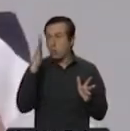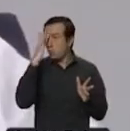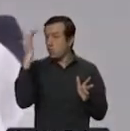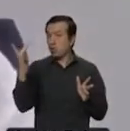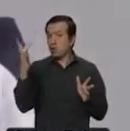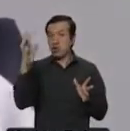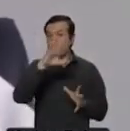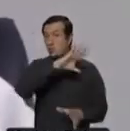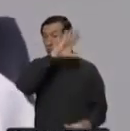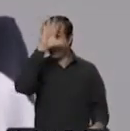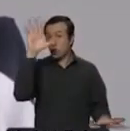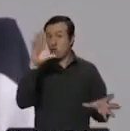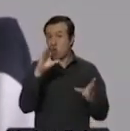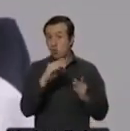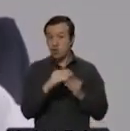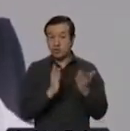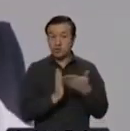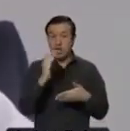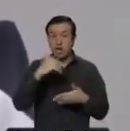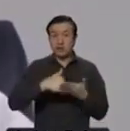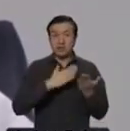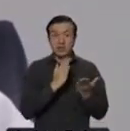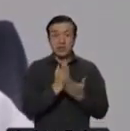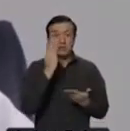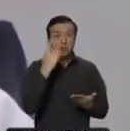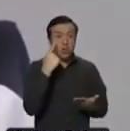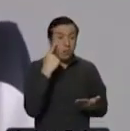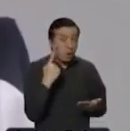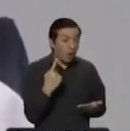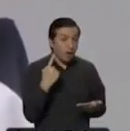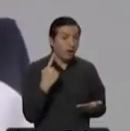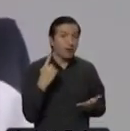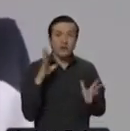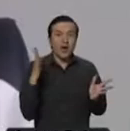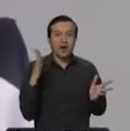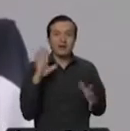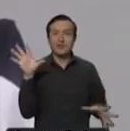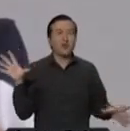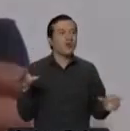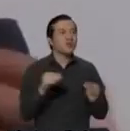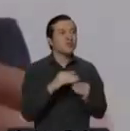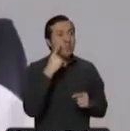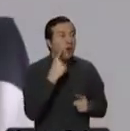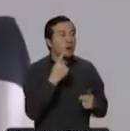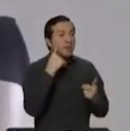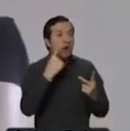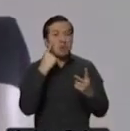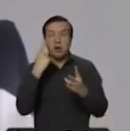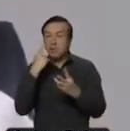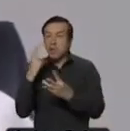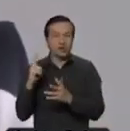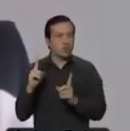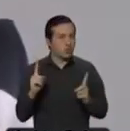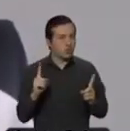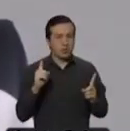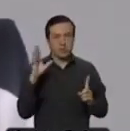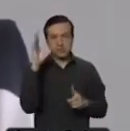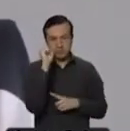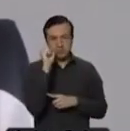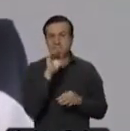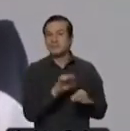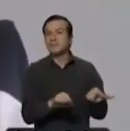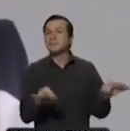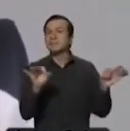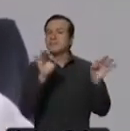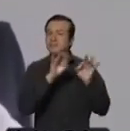no todos pueden acceder a la prueba. Pero este es un indicador valioso